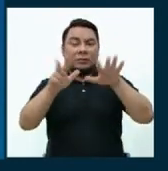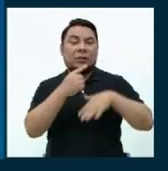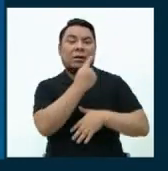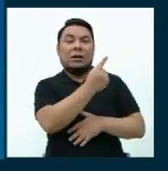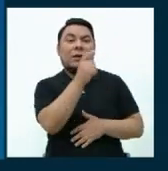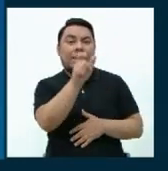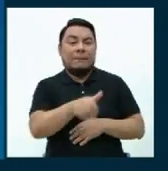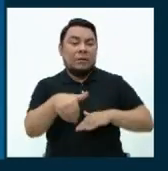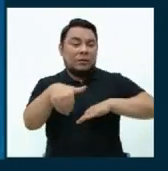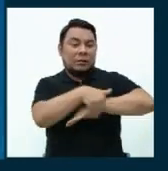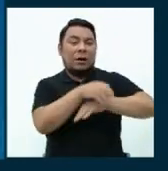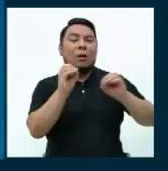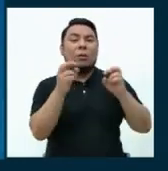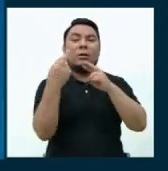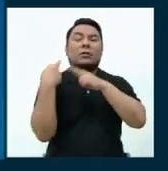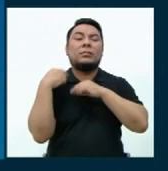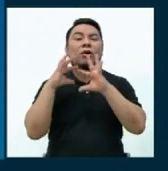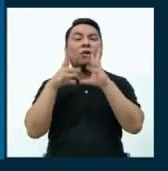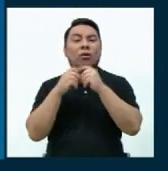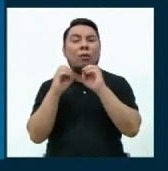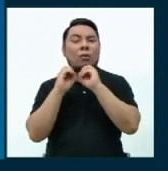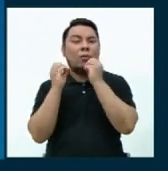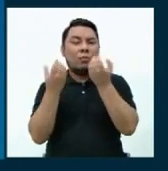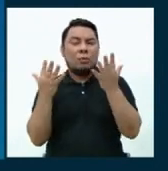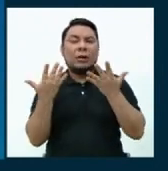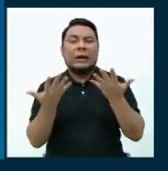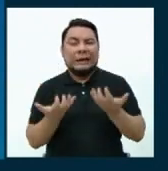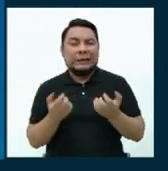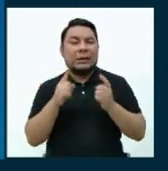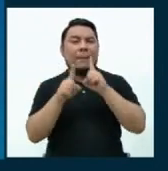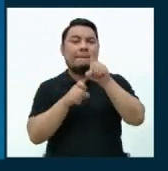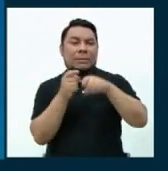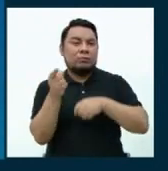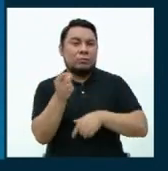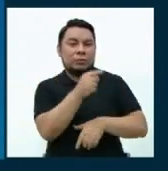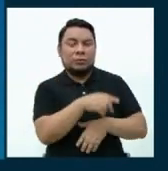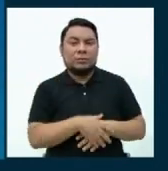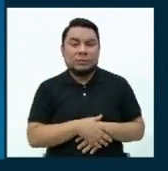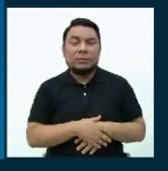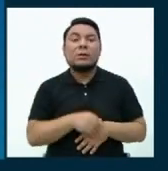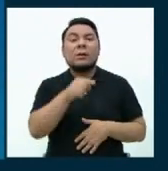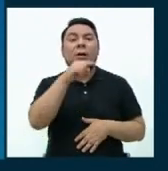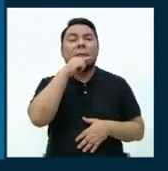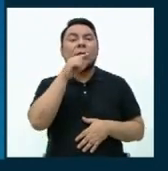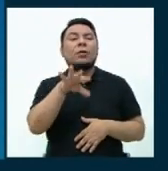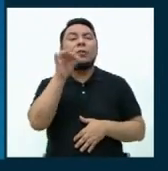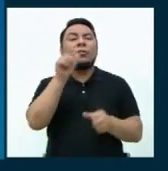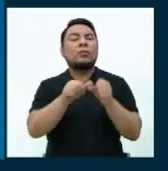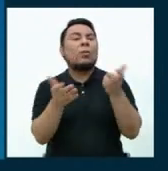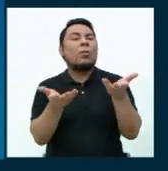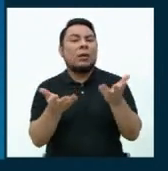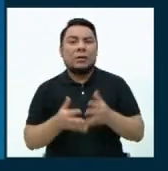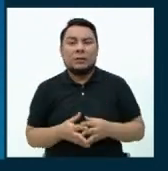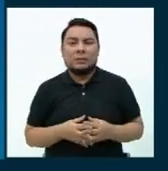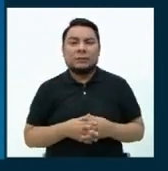ciudadano y un representante de la sociedad civil que tienen preguntas que hacer. Candidata, ¿qué número escoge?